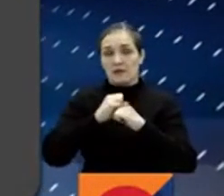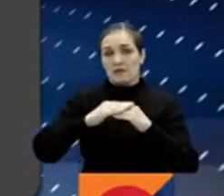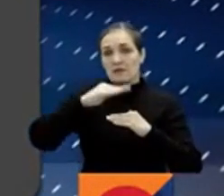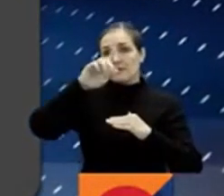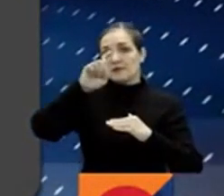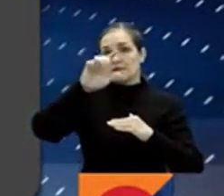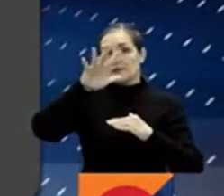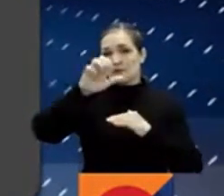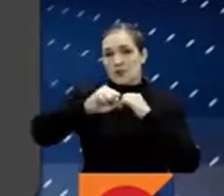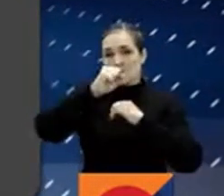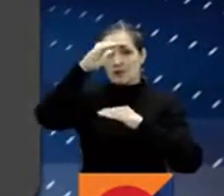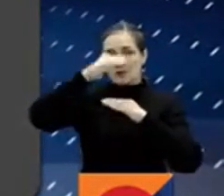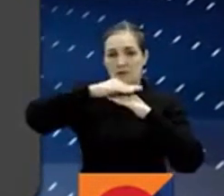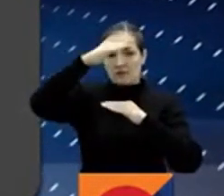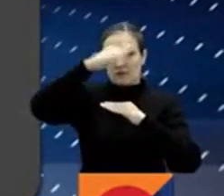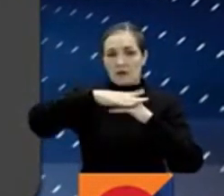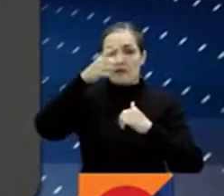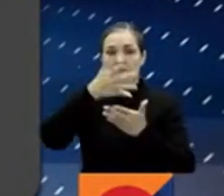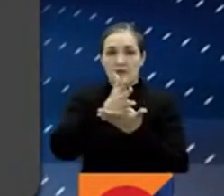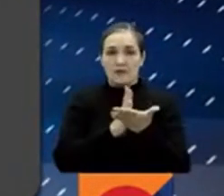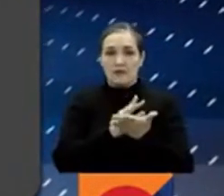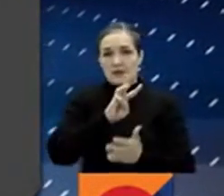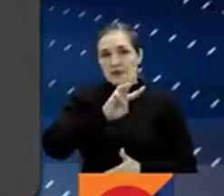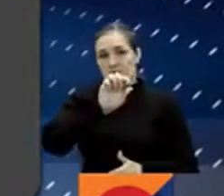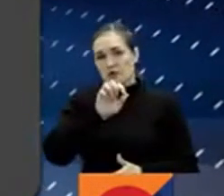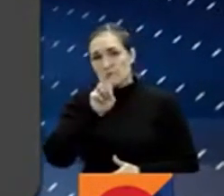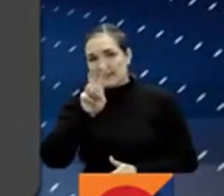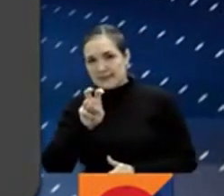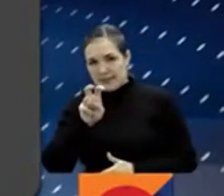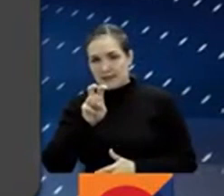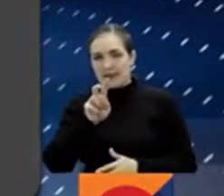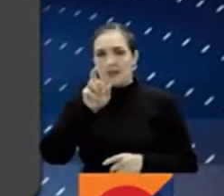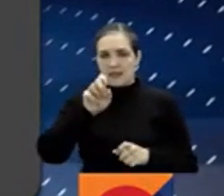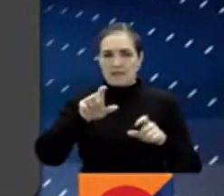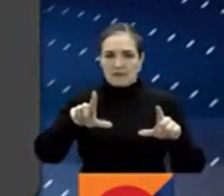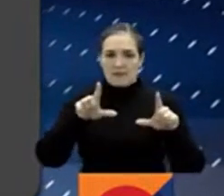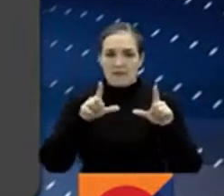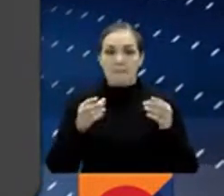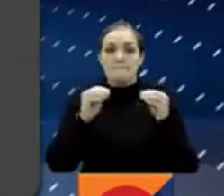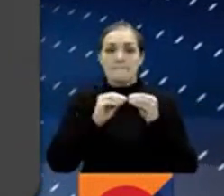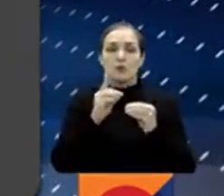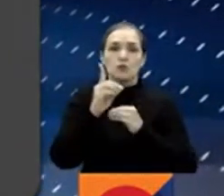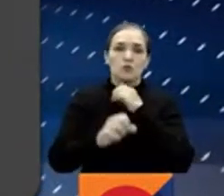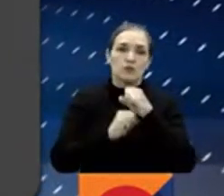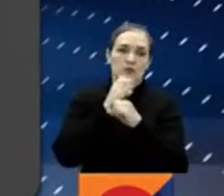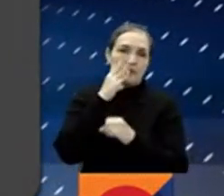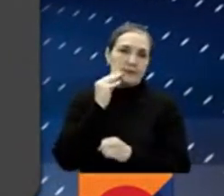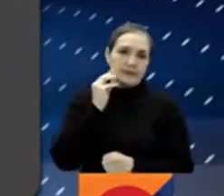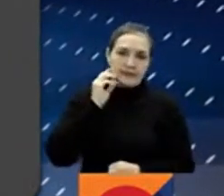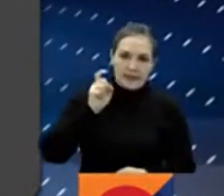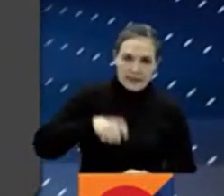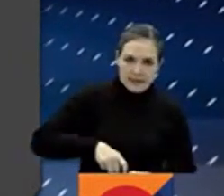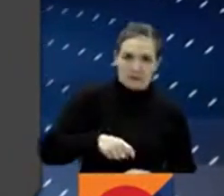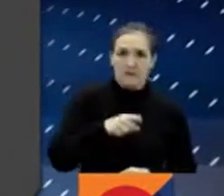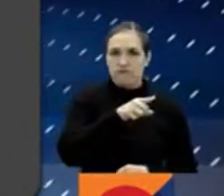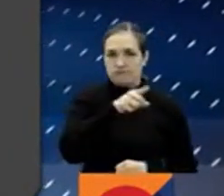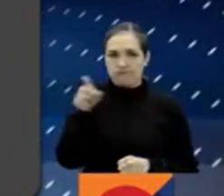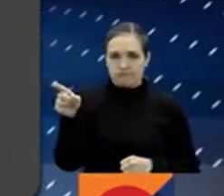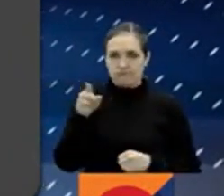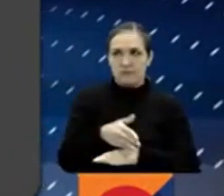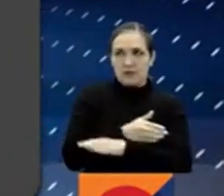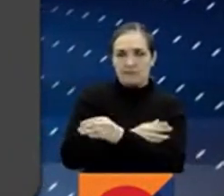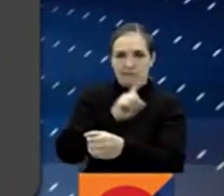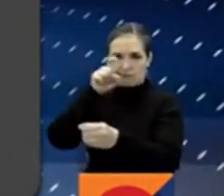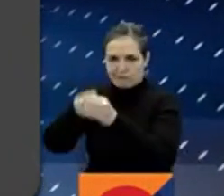65 años, tener un promedio mínimo de notas de pregrado de 3.7 sobre 5, contar preferiblemente con mínimo